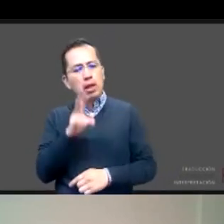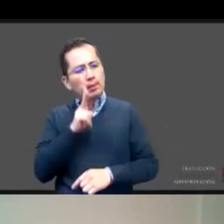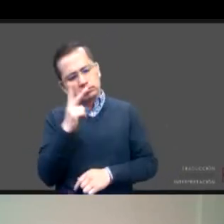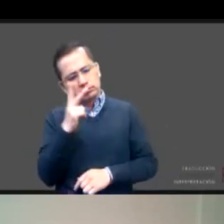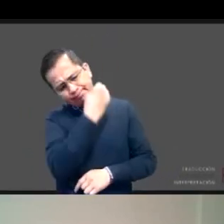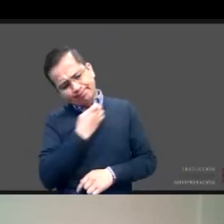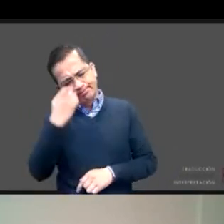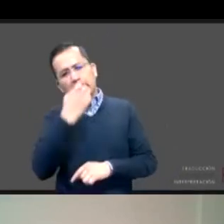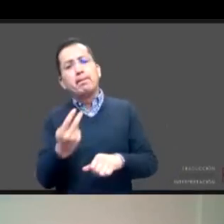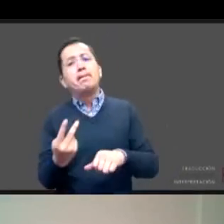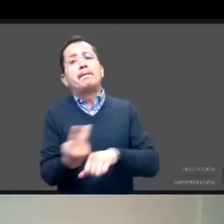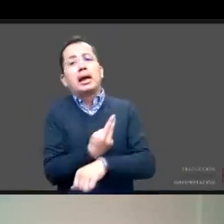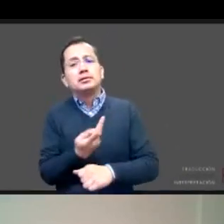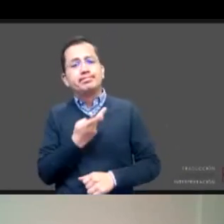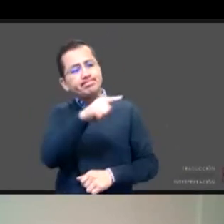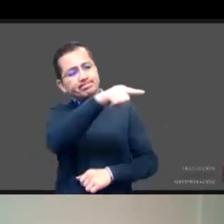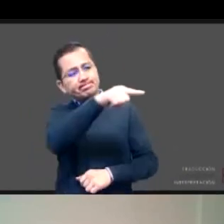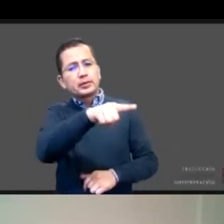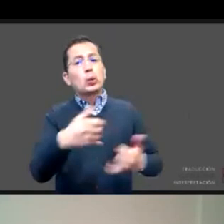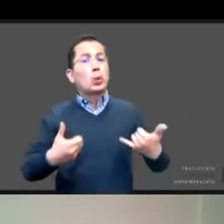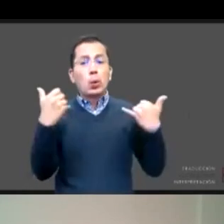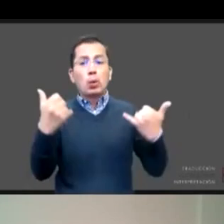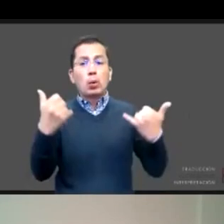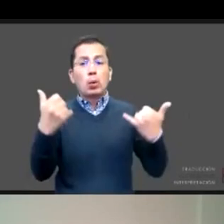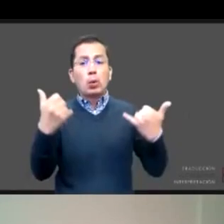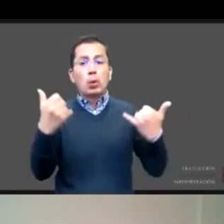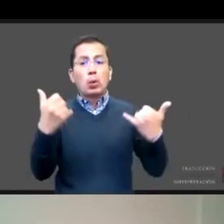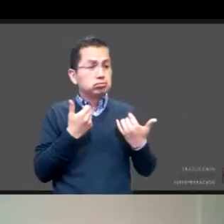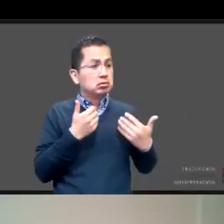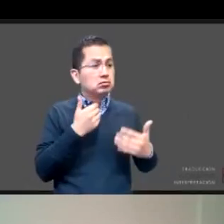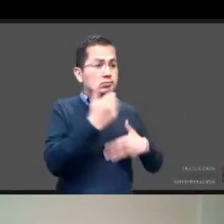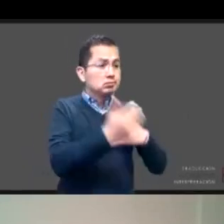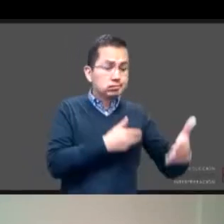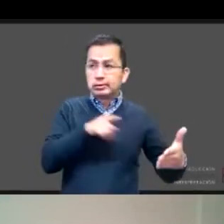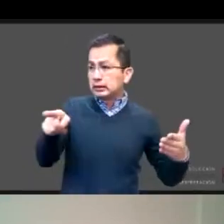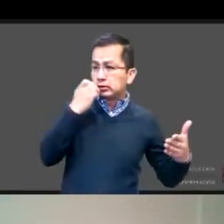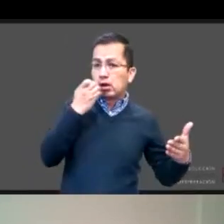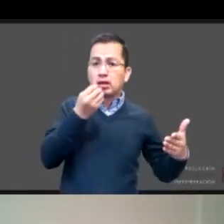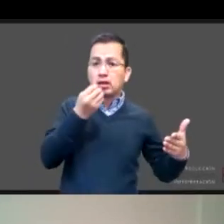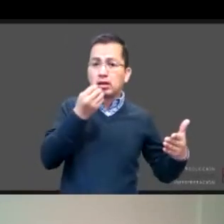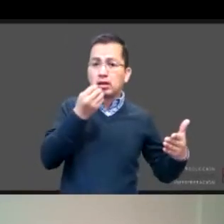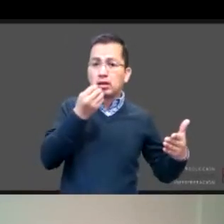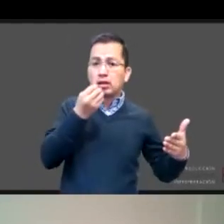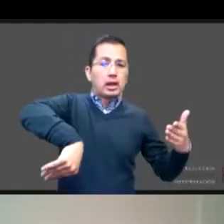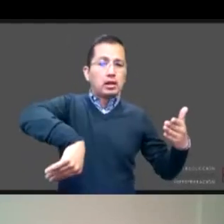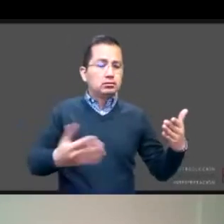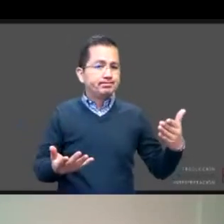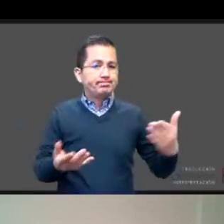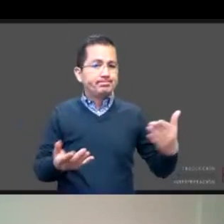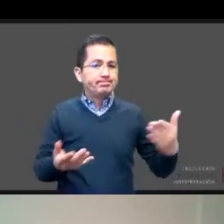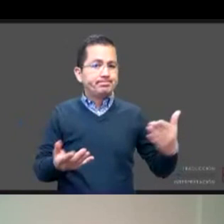adolescentes van dejando la escolaridad a un lado. Y que en estos momentos de